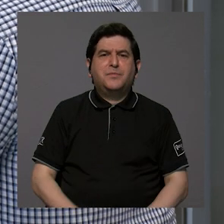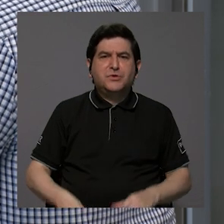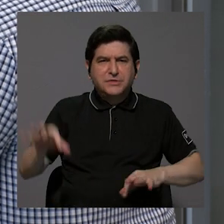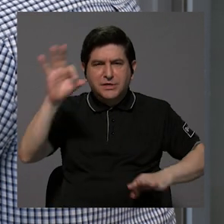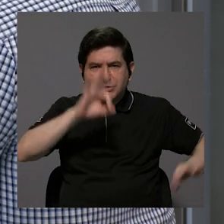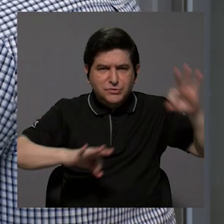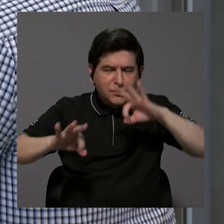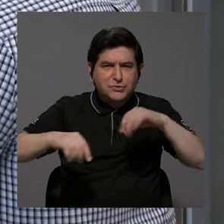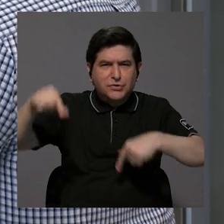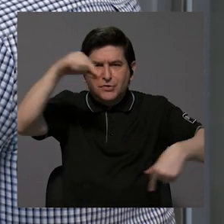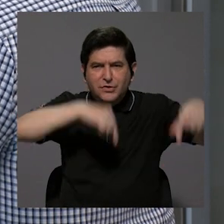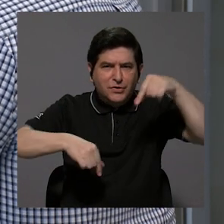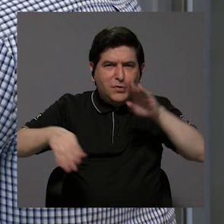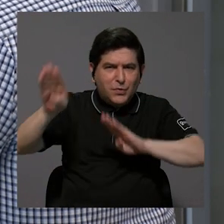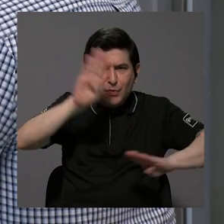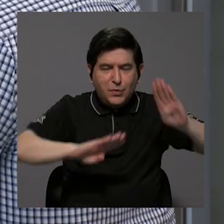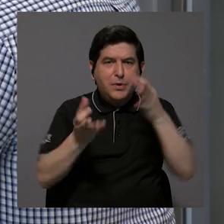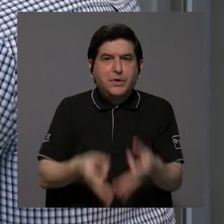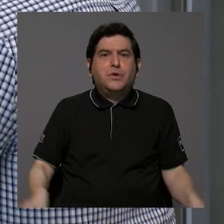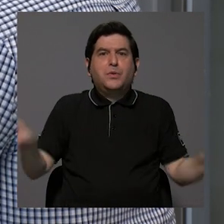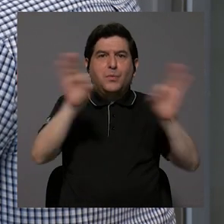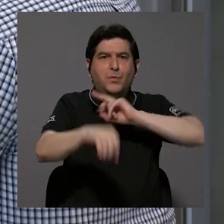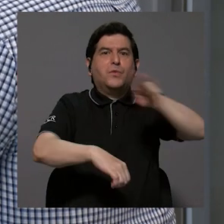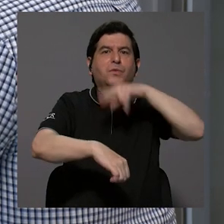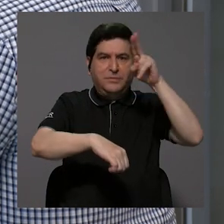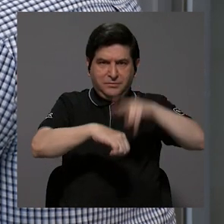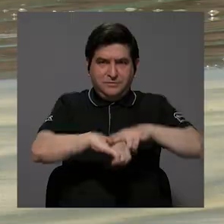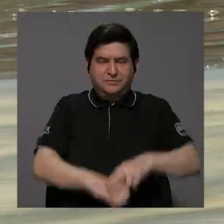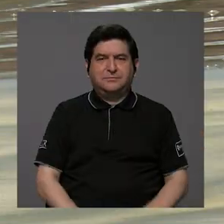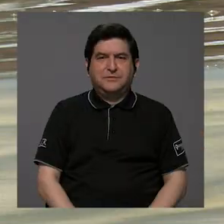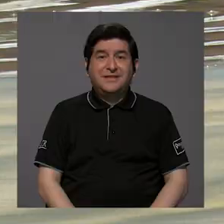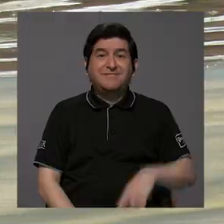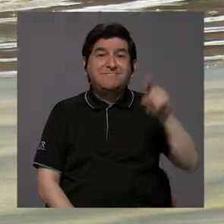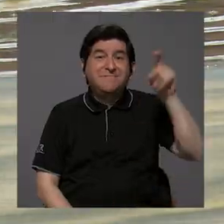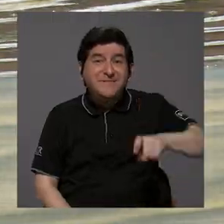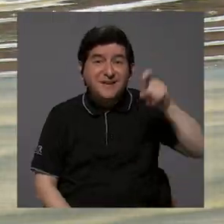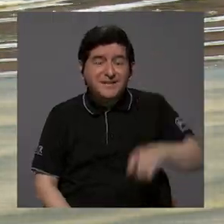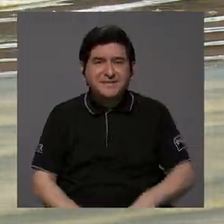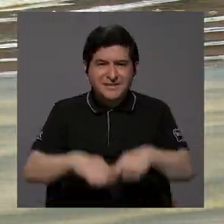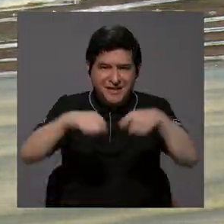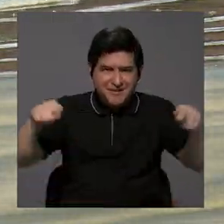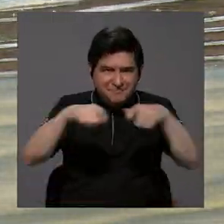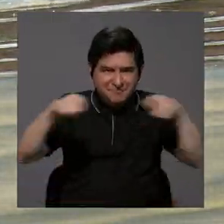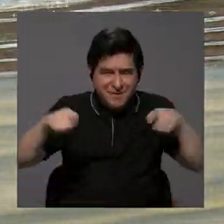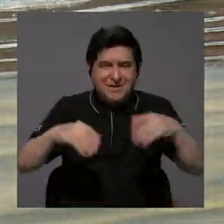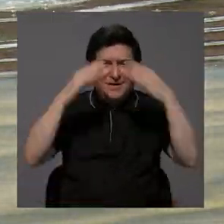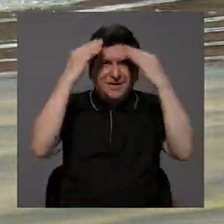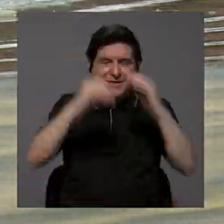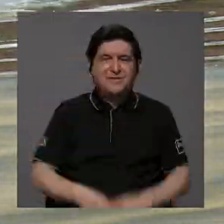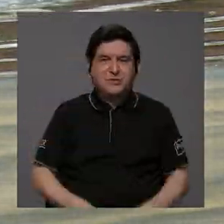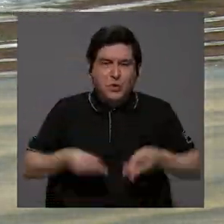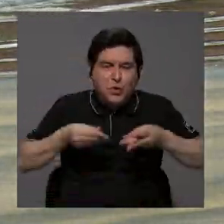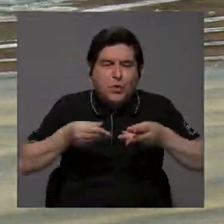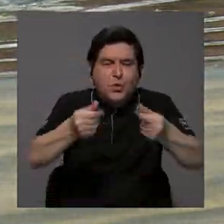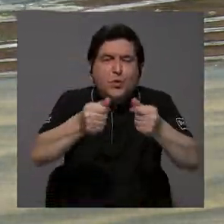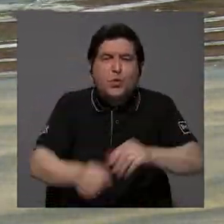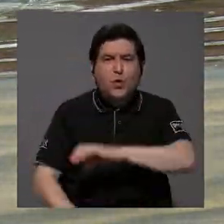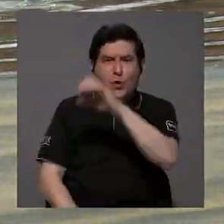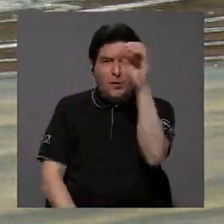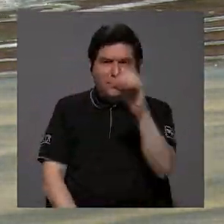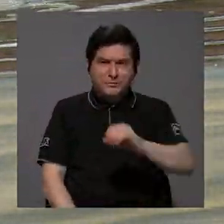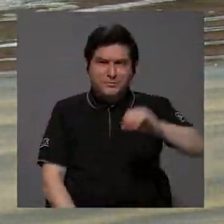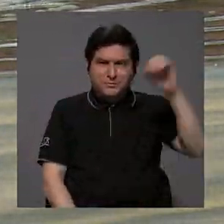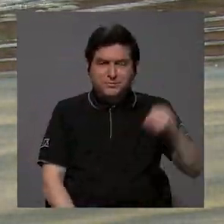químicos y biológicos de importancia nacional, y en la cual necesitamos medir datos, tanto de corrientes, como de oleajes,